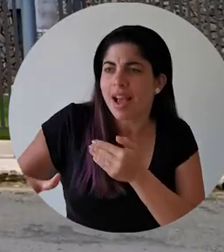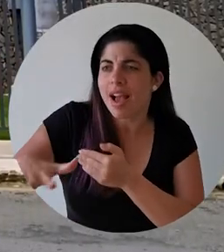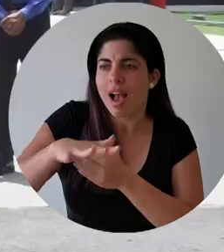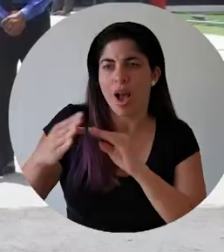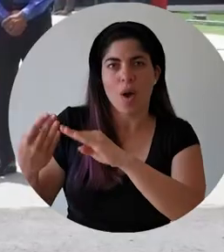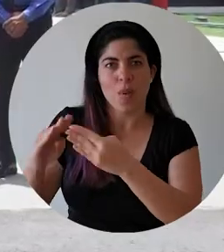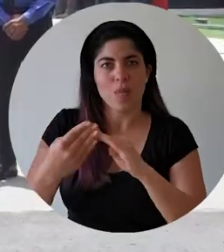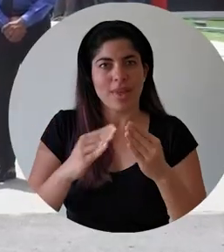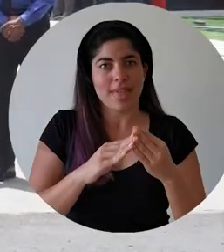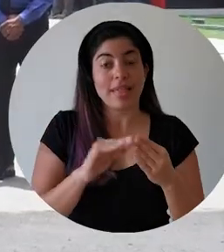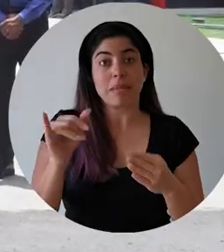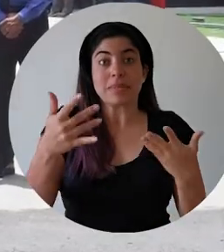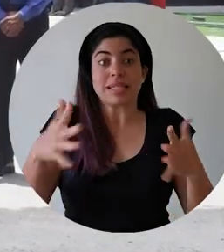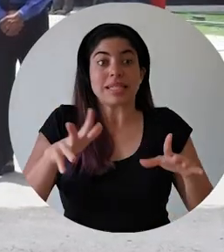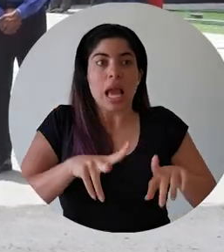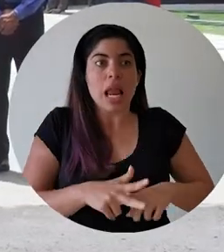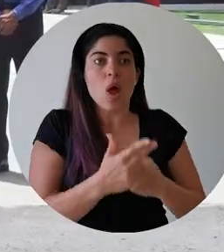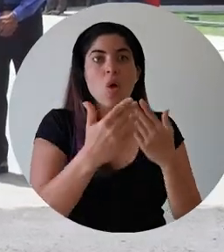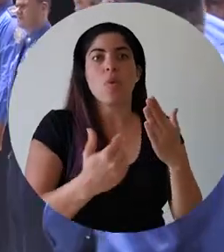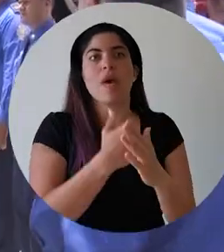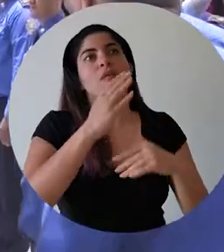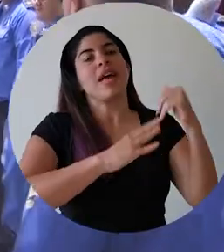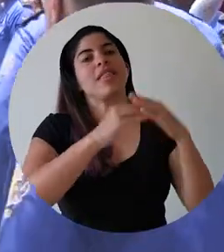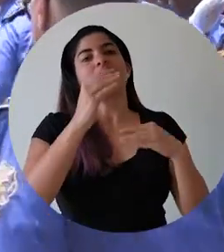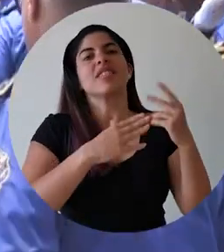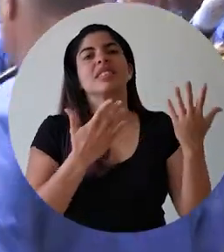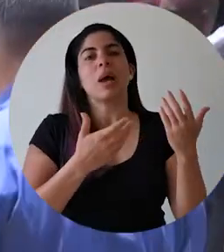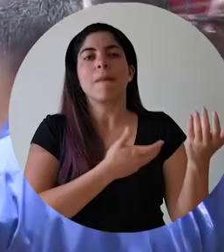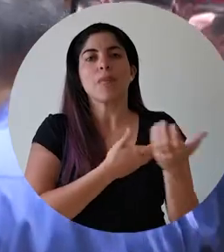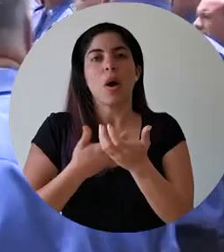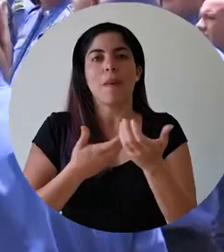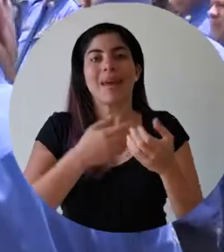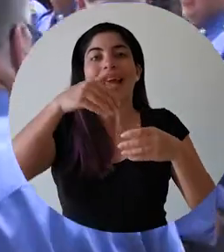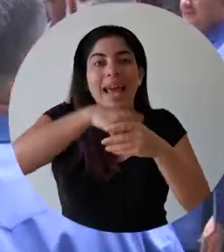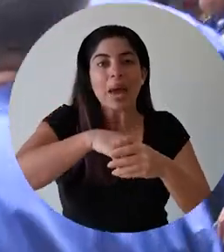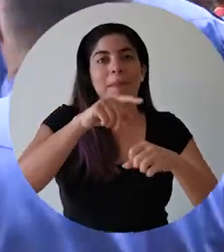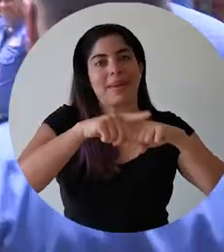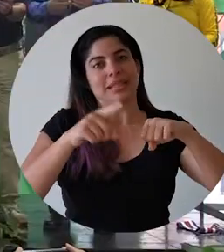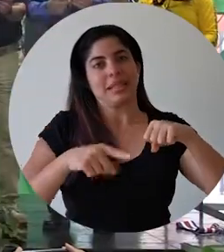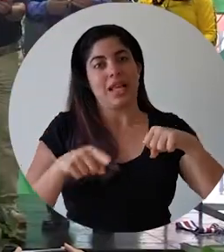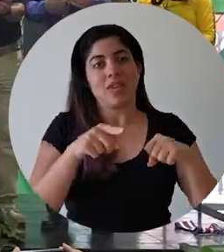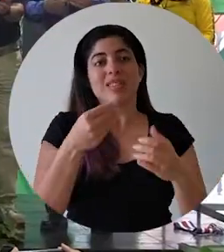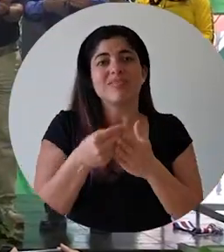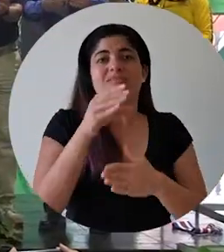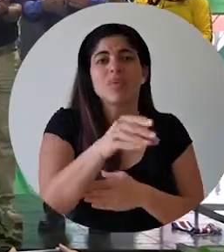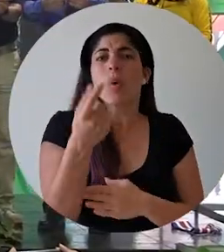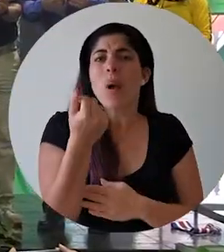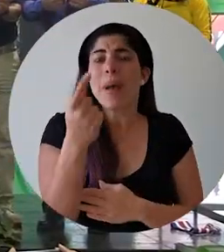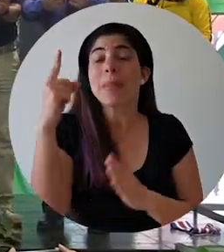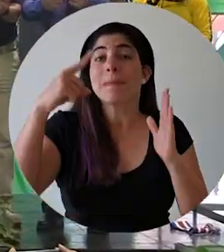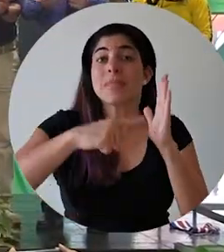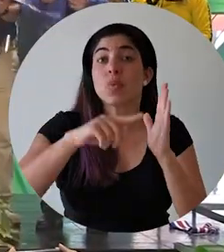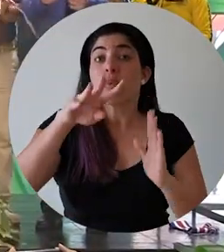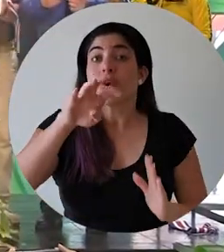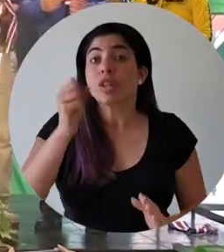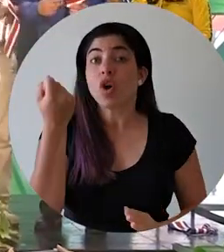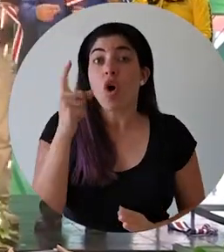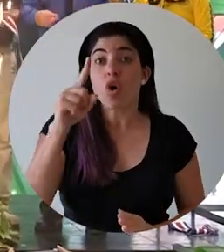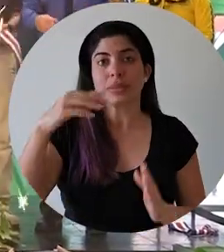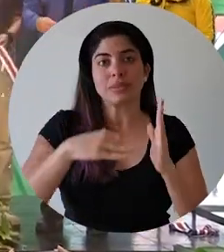comunidad. Además, se inauguró el nuevo edificio de la Estación de Bomberos de Pérez Celedón, con una inversión de 1